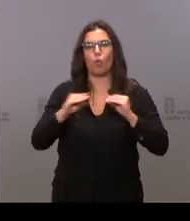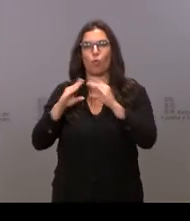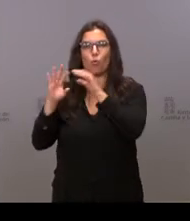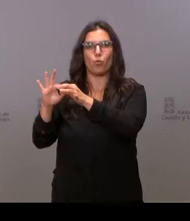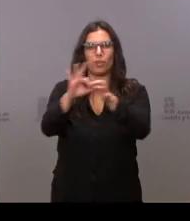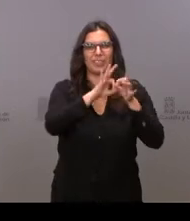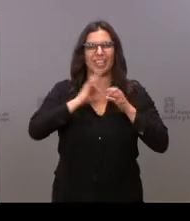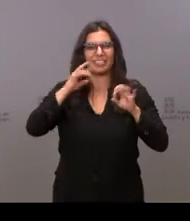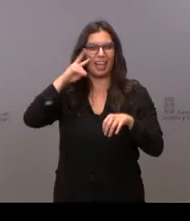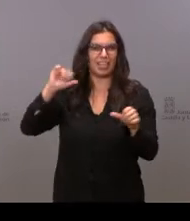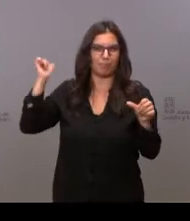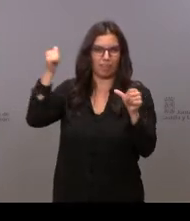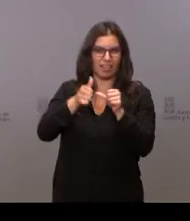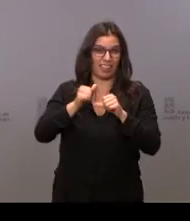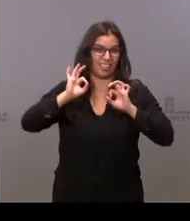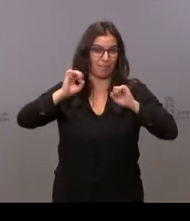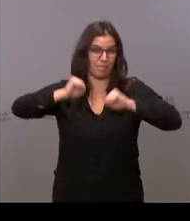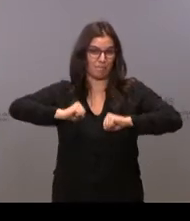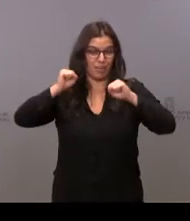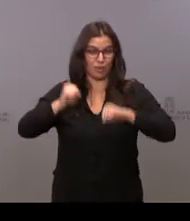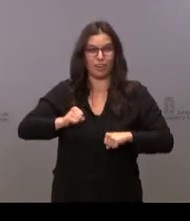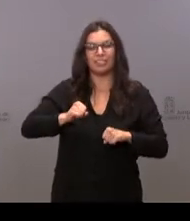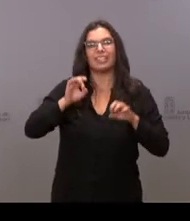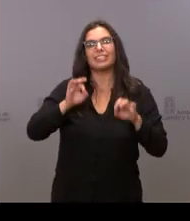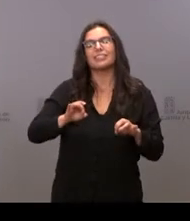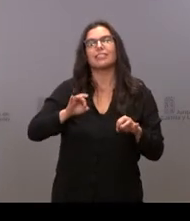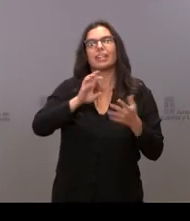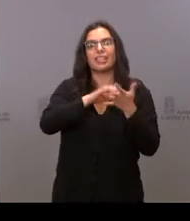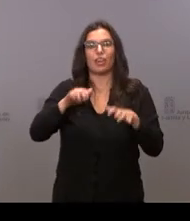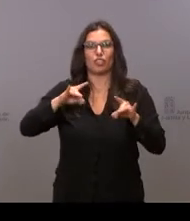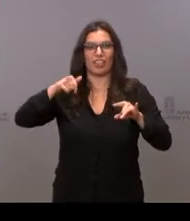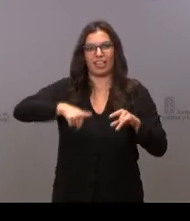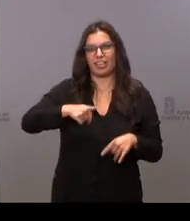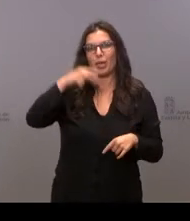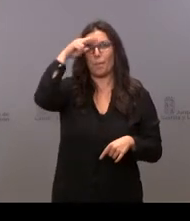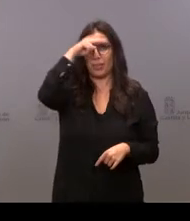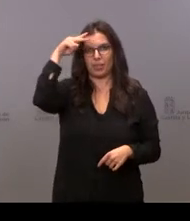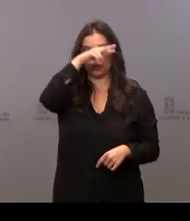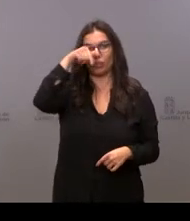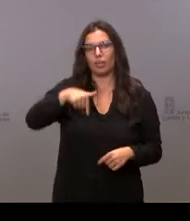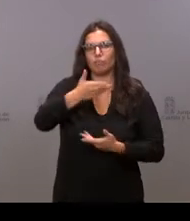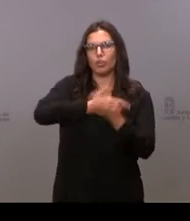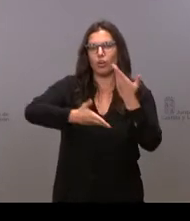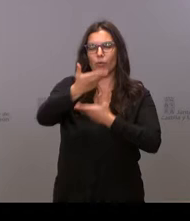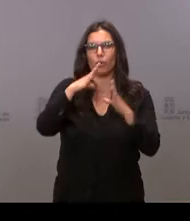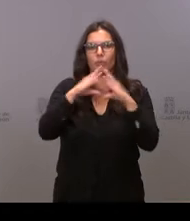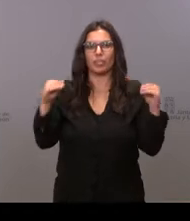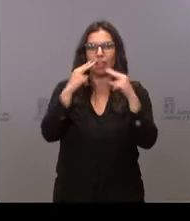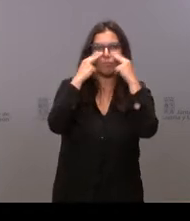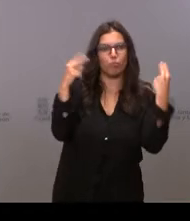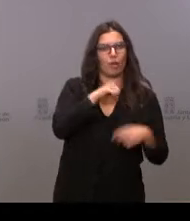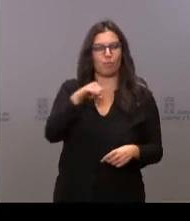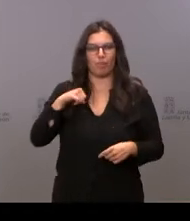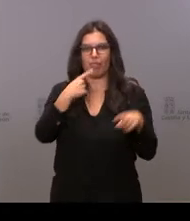experiencia de Castilla y León, con sede aquí en Medina de Río Seco. En este programa colaboran universidades públicas y privadas de toda la